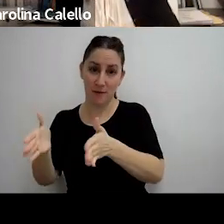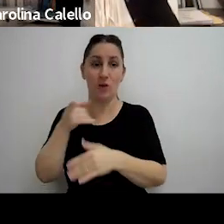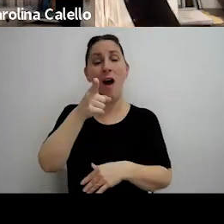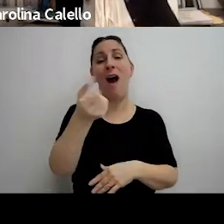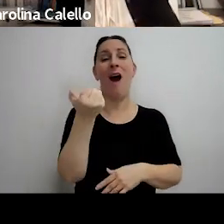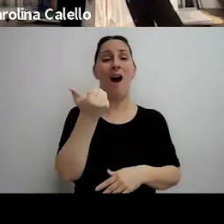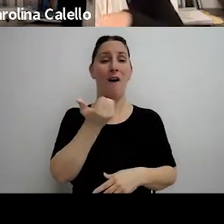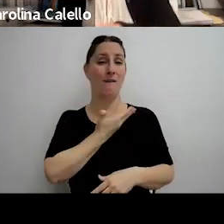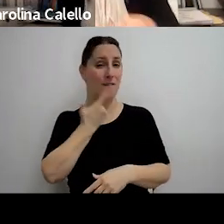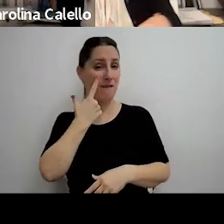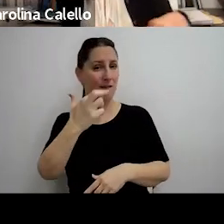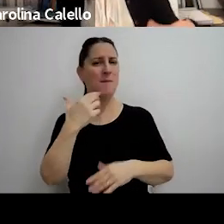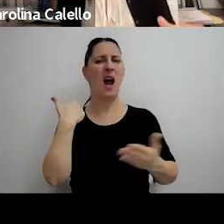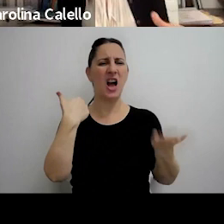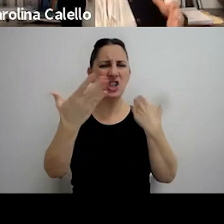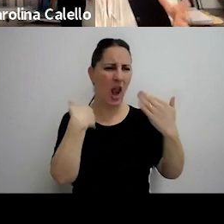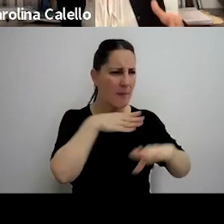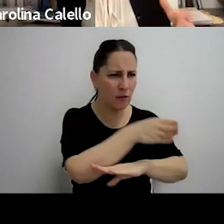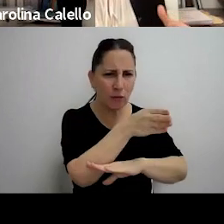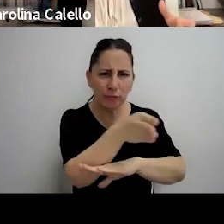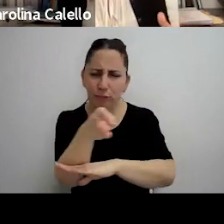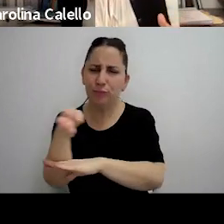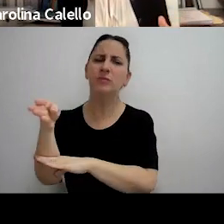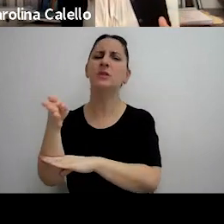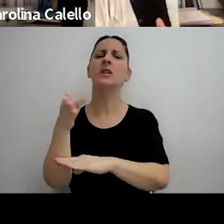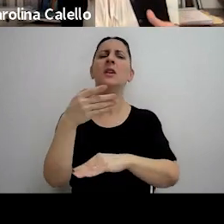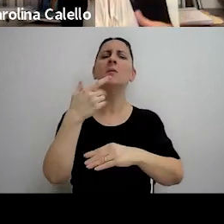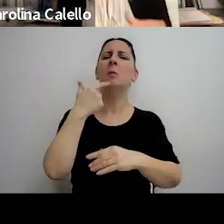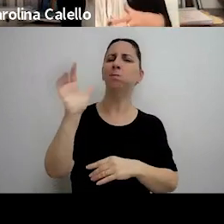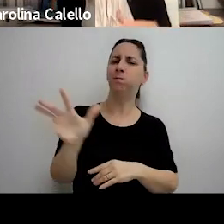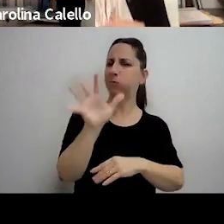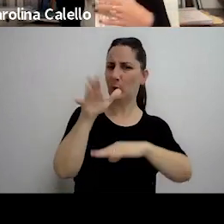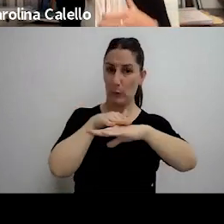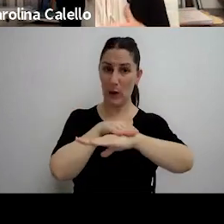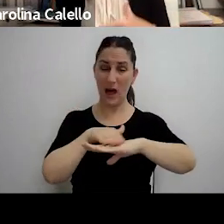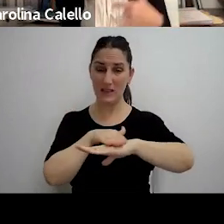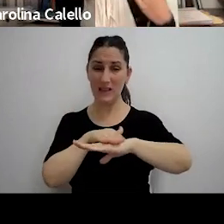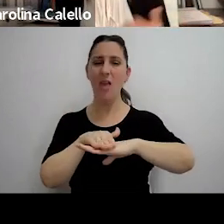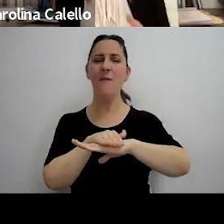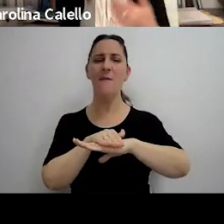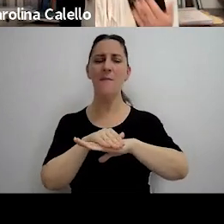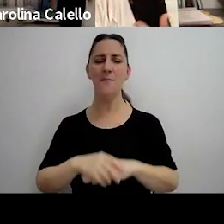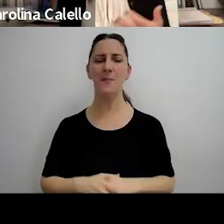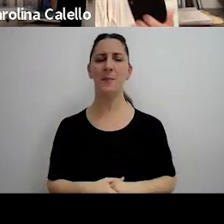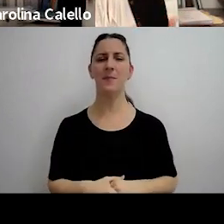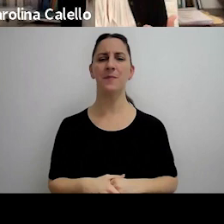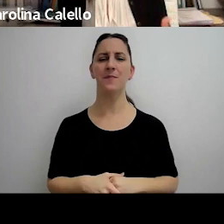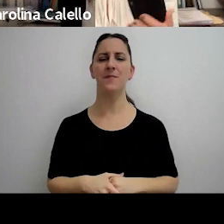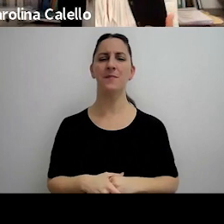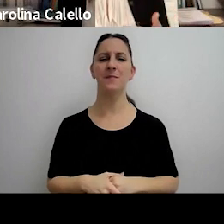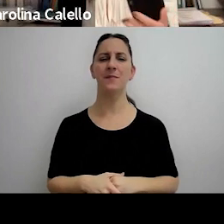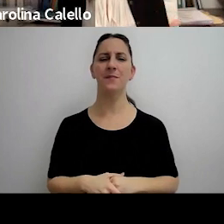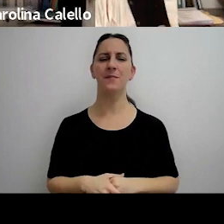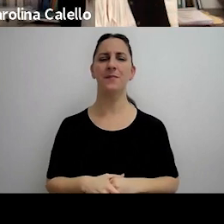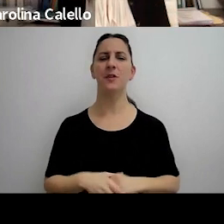había se había hecho un allanamiento y el fisco había determinado sobre base presunta había no había tomado una serie de